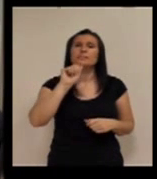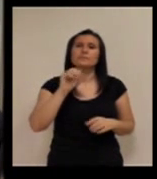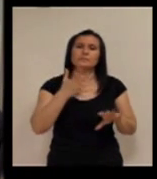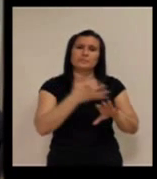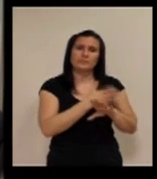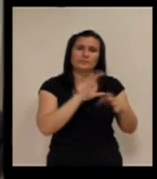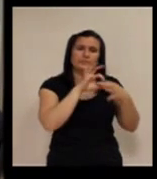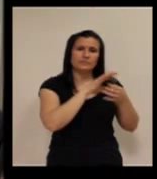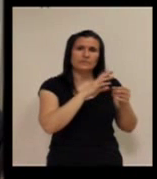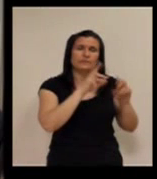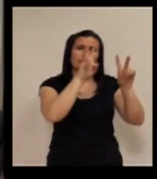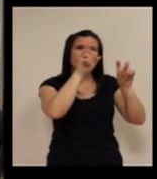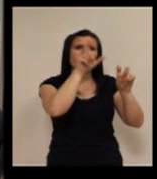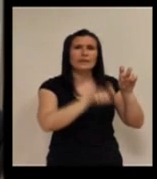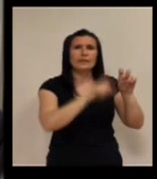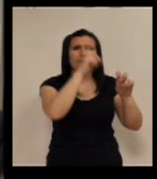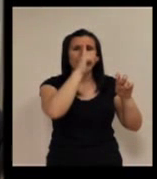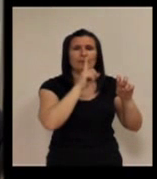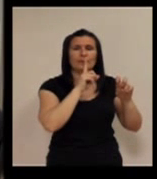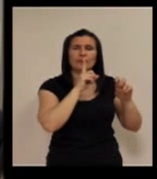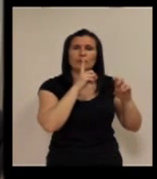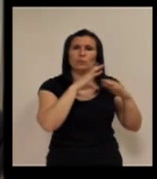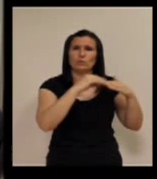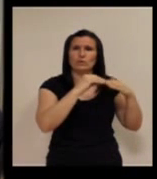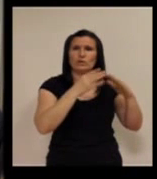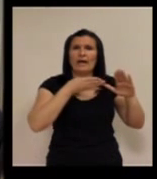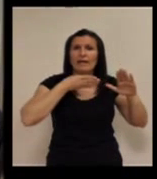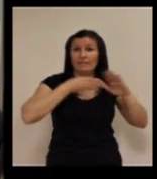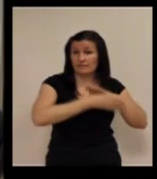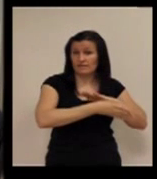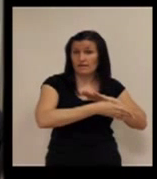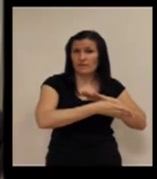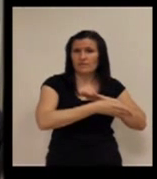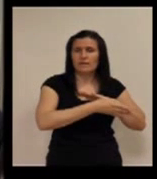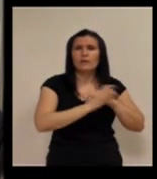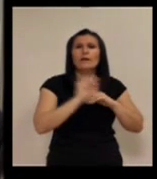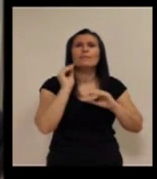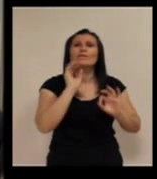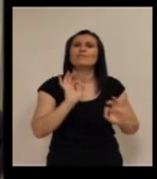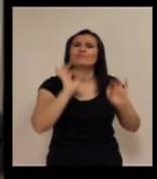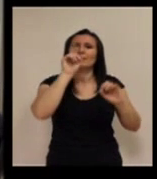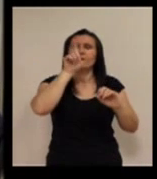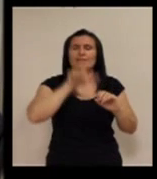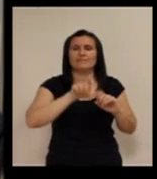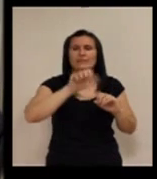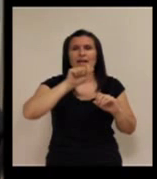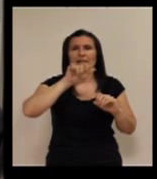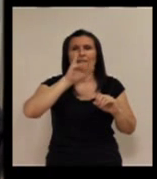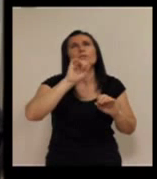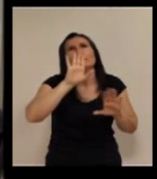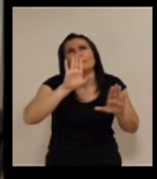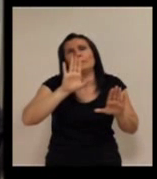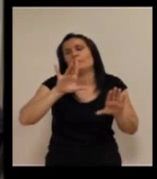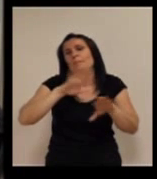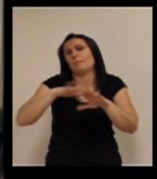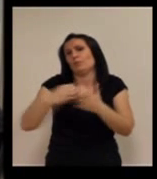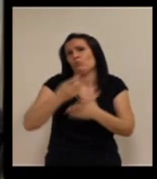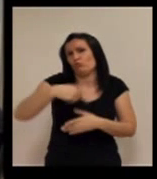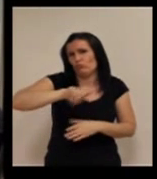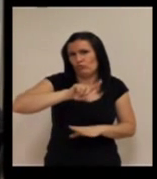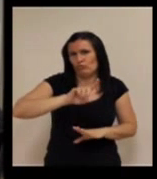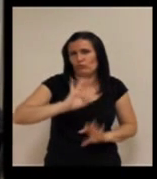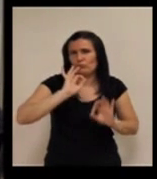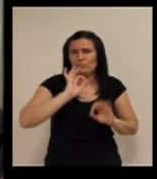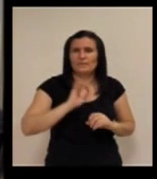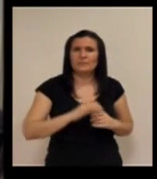Volviendo al tema del perfil del usuario, de la accesibilidad, esta es una pregunta para Alicia. Personas, bueno, para